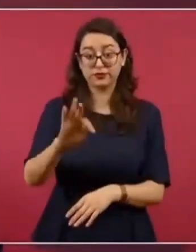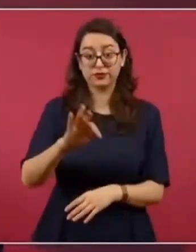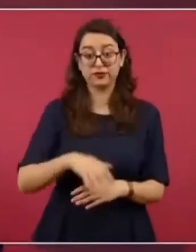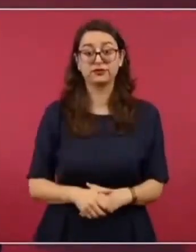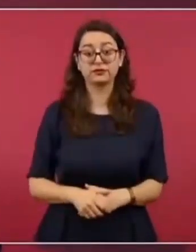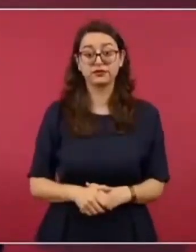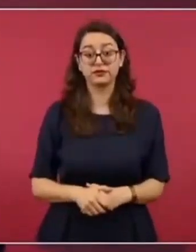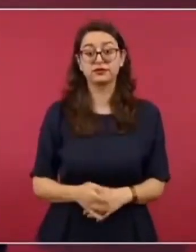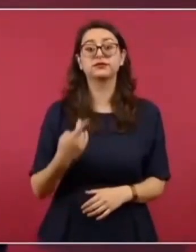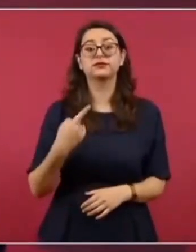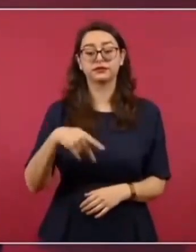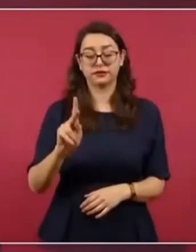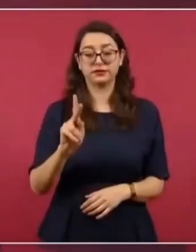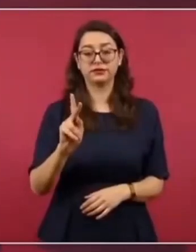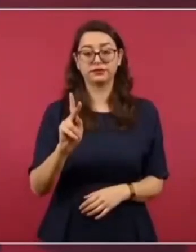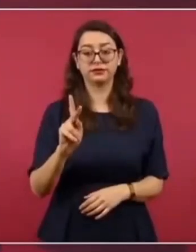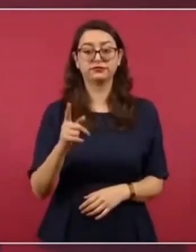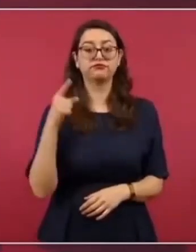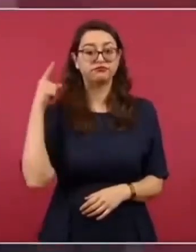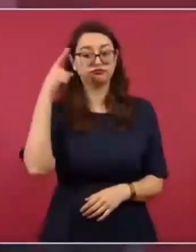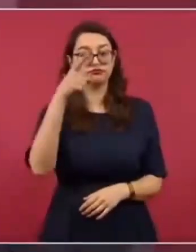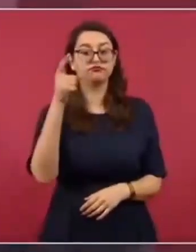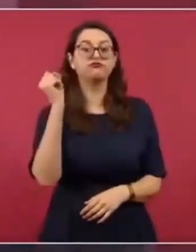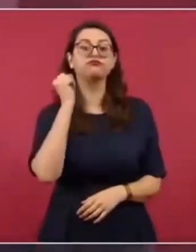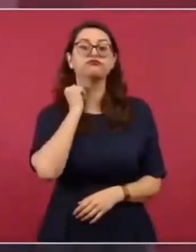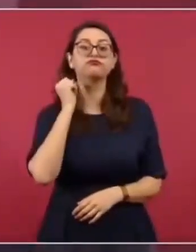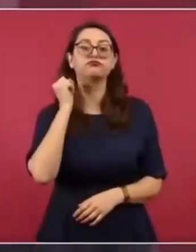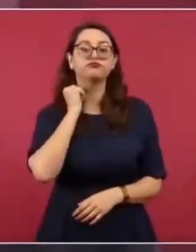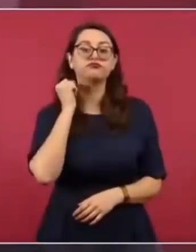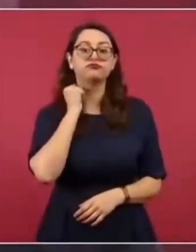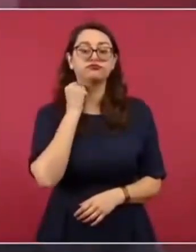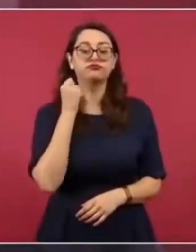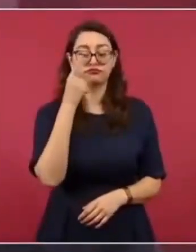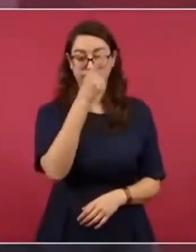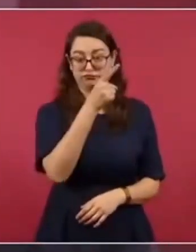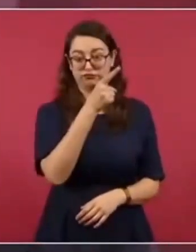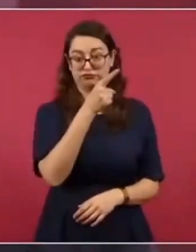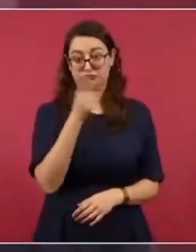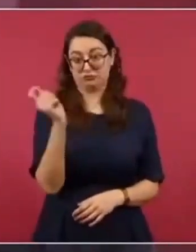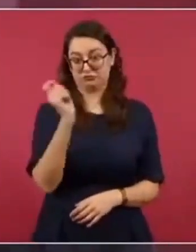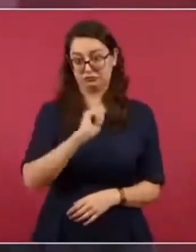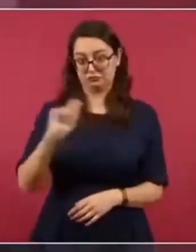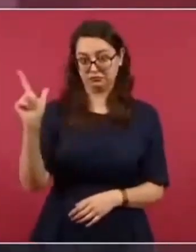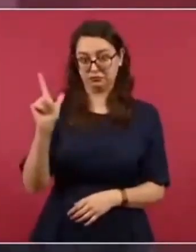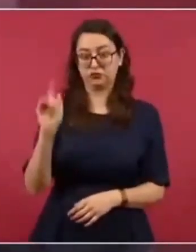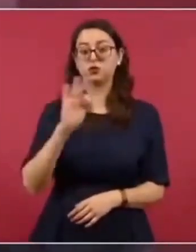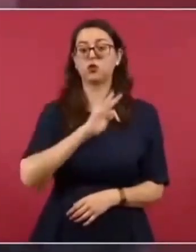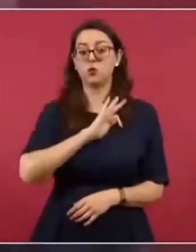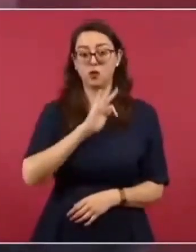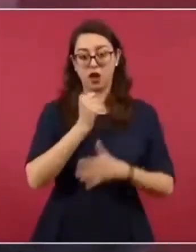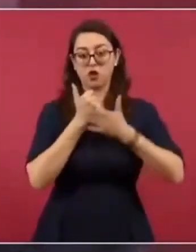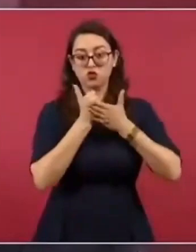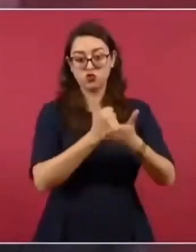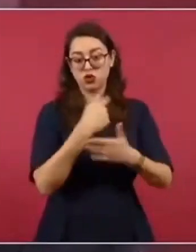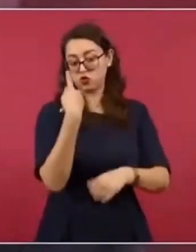Pero que el senador que es tan influyente puede hacer mucho